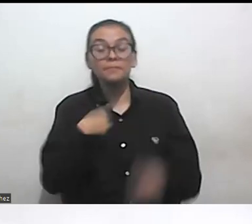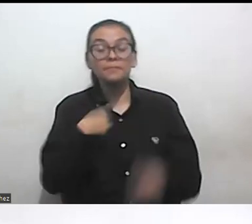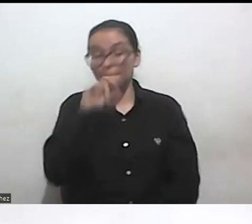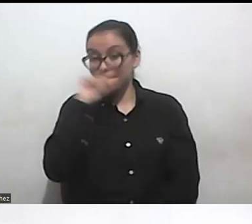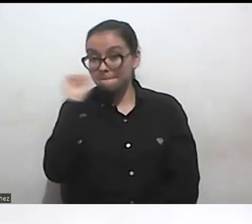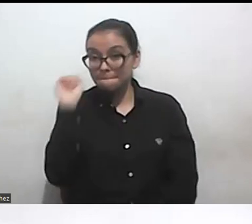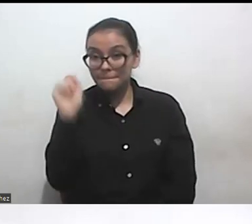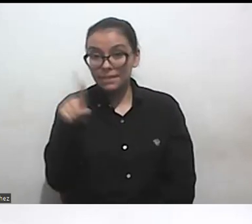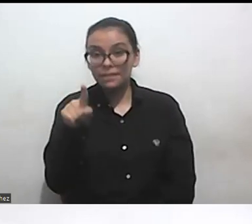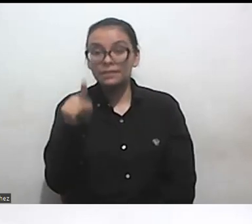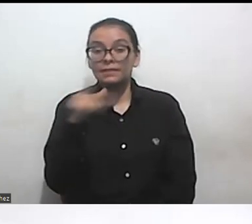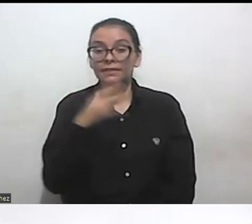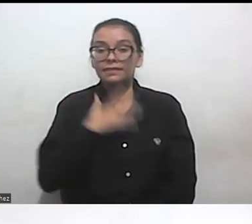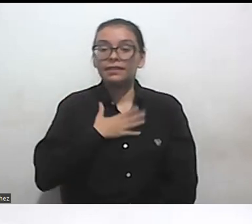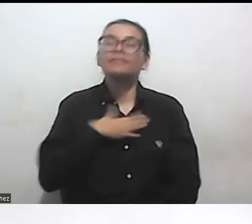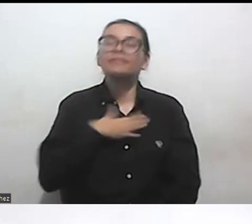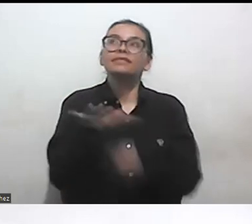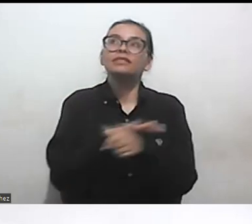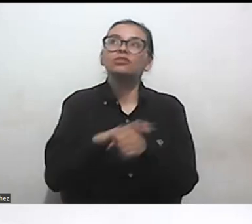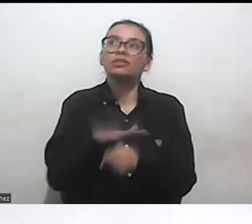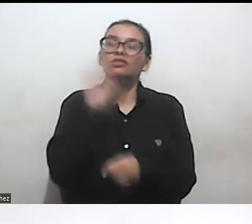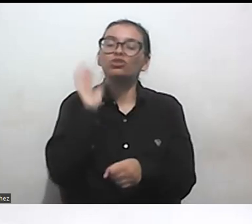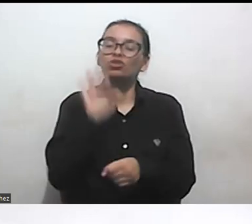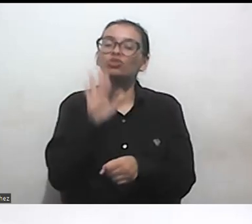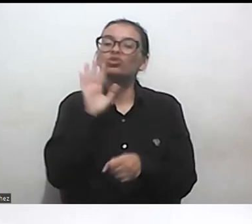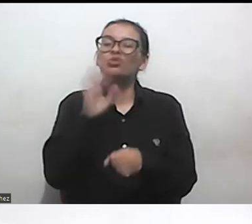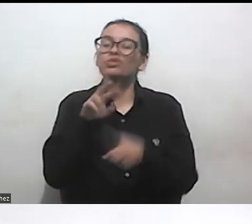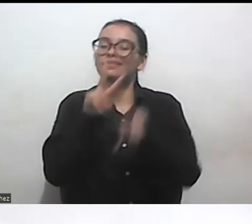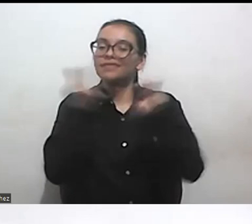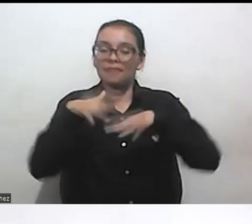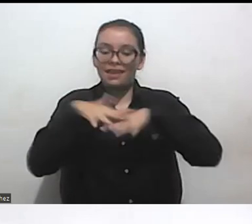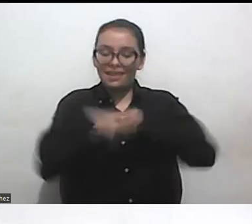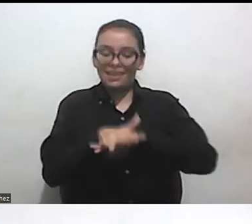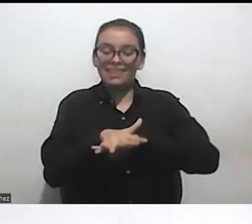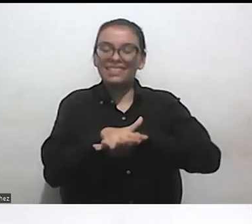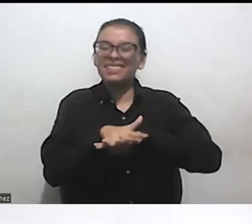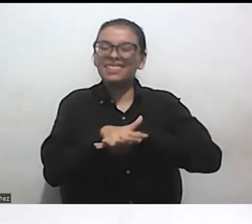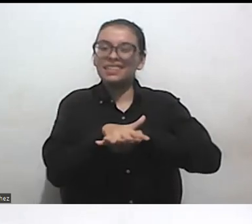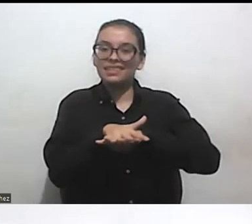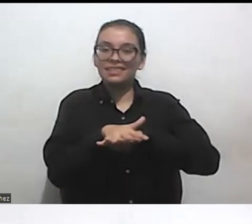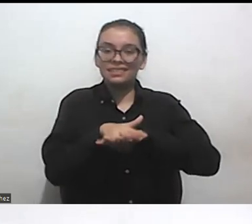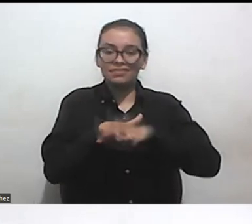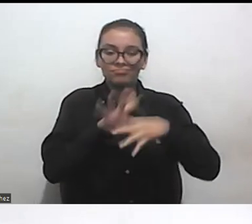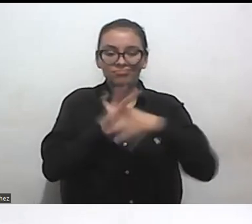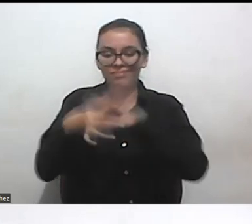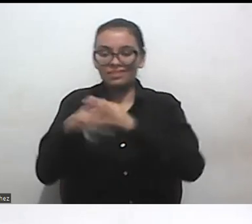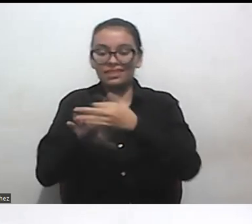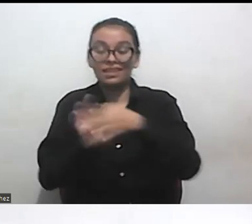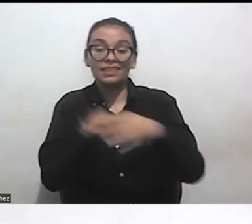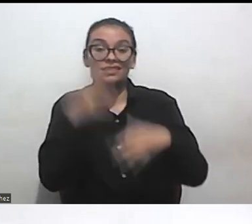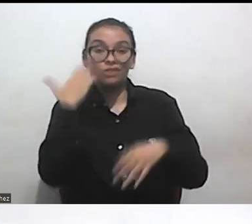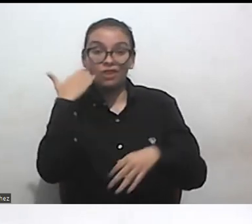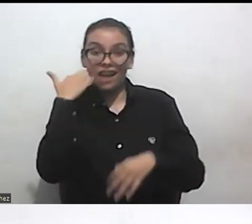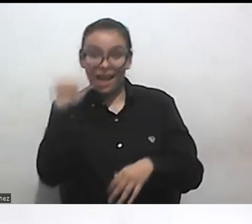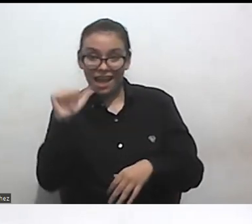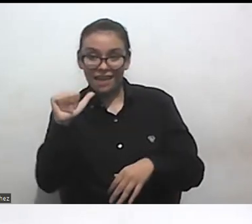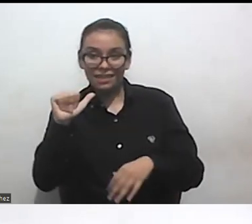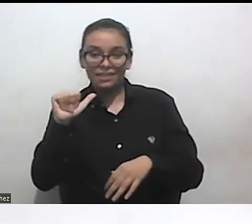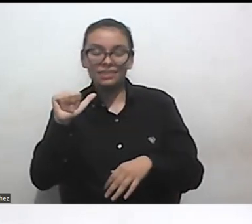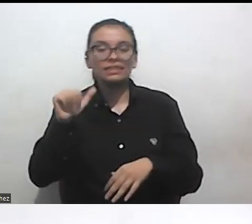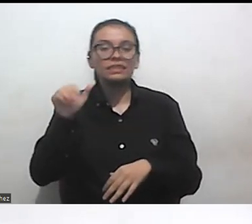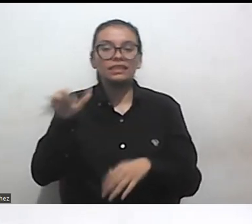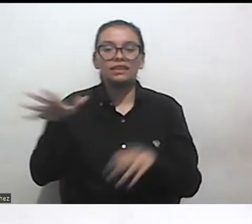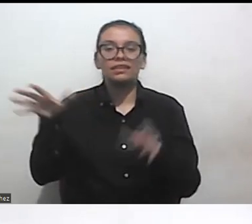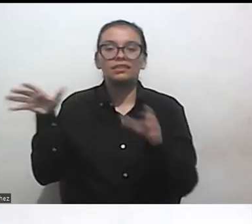con la situación de interseccionalidad que atraviesan las mujeres que se encuentran judicializadas especialmente las